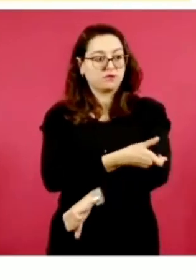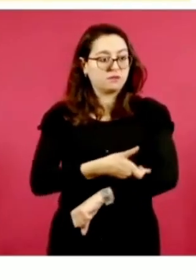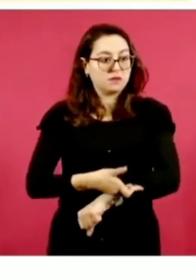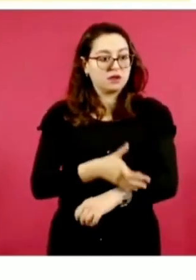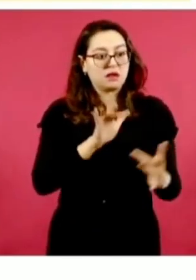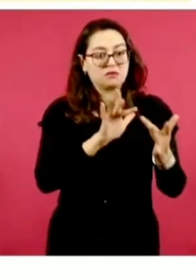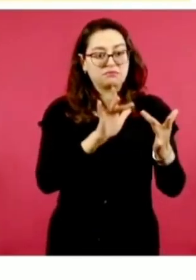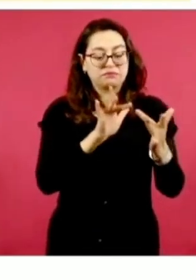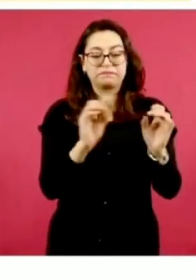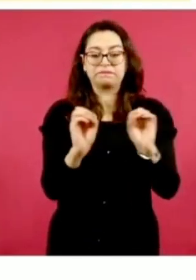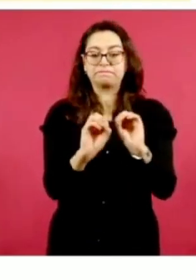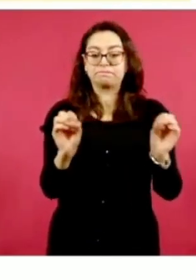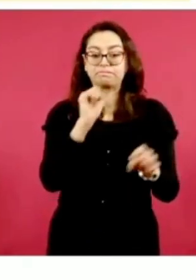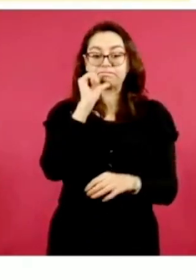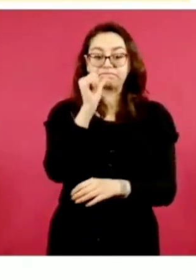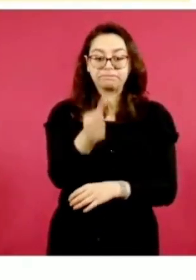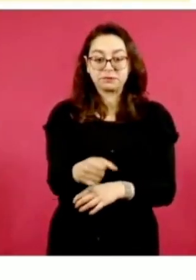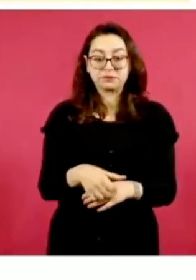Adelante.